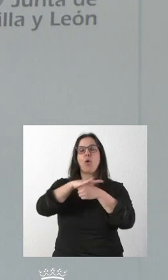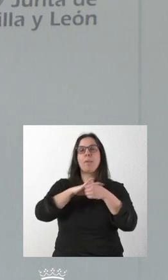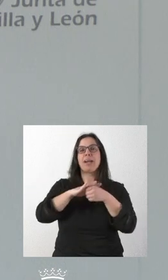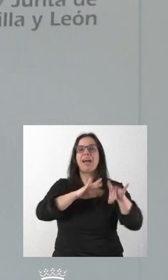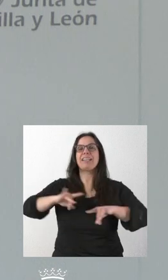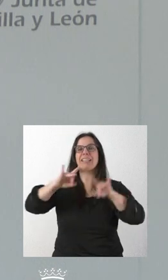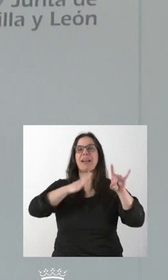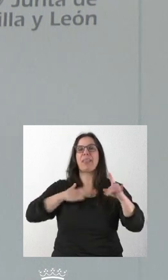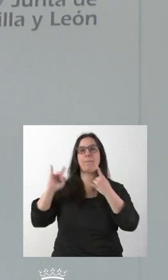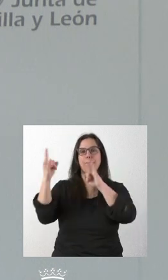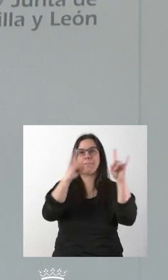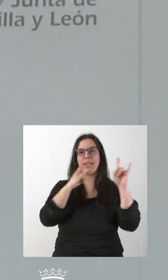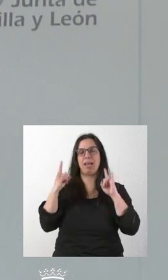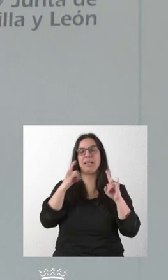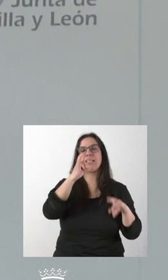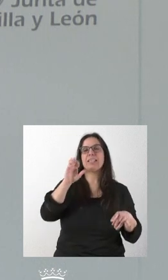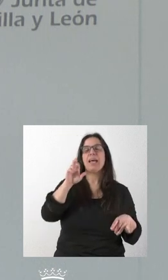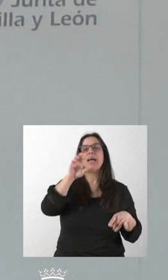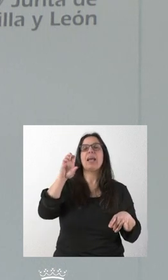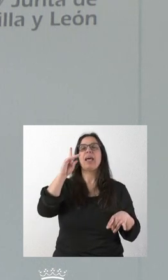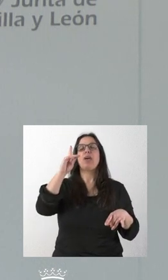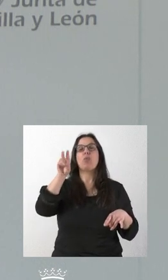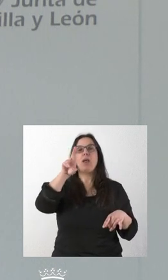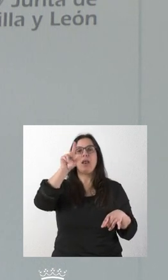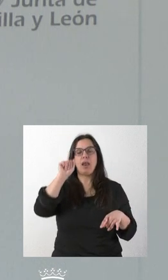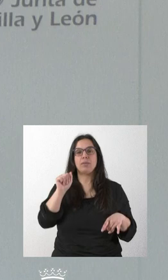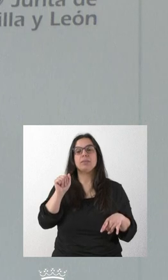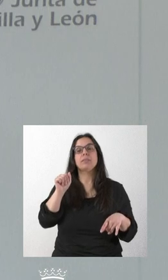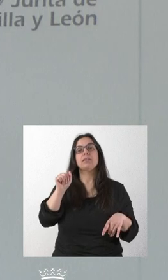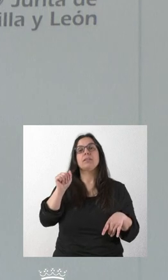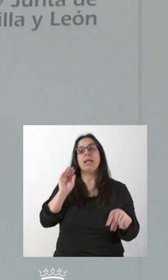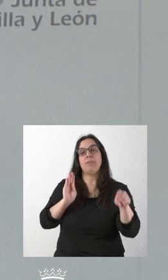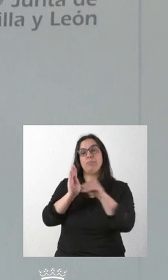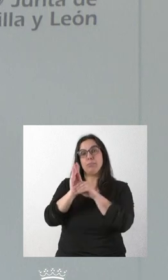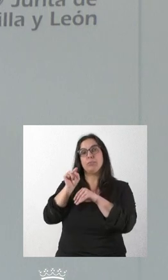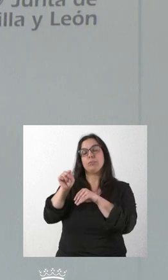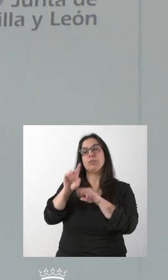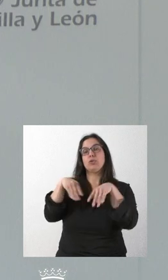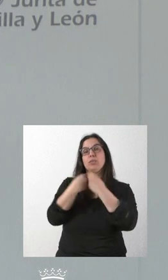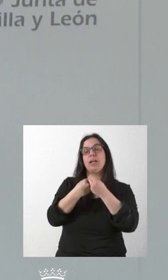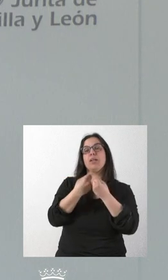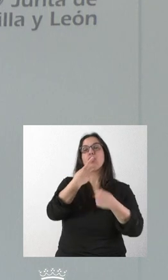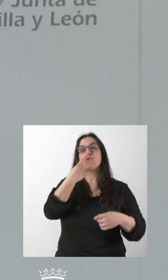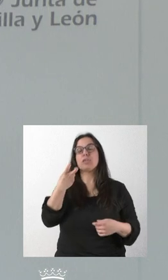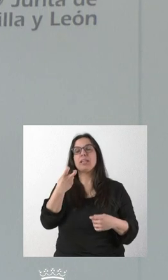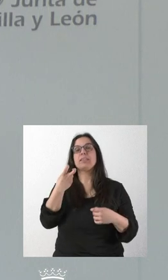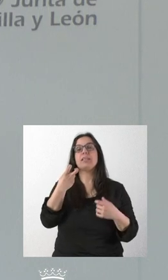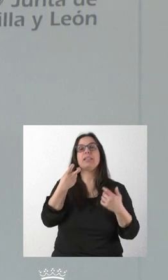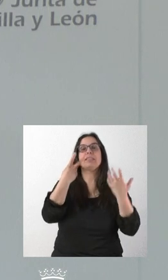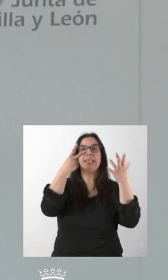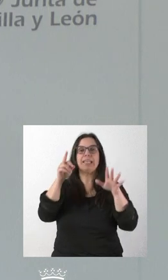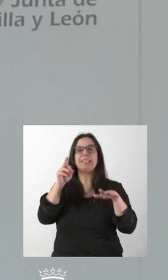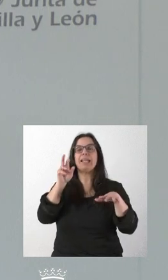Pinares, Serrezuela, y el importe total sobre el cual se va a actuar son 270 hectáreas.